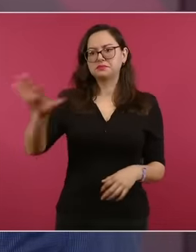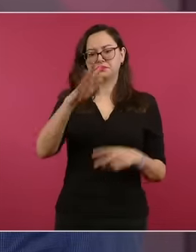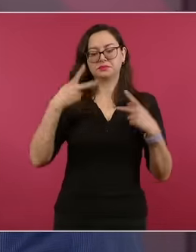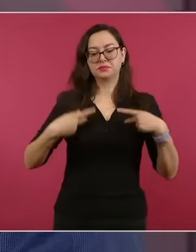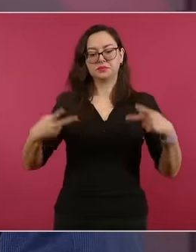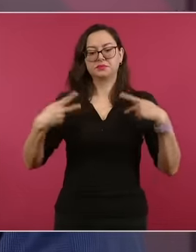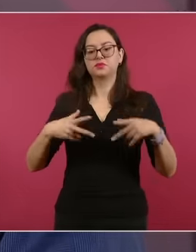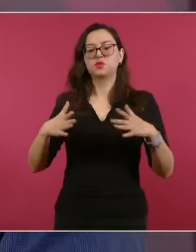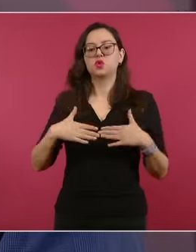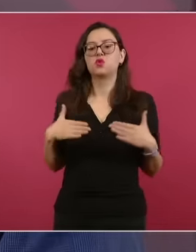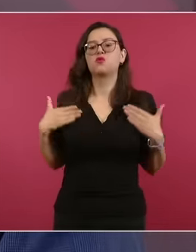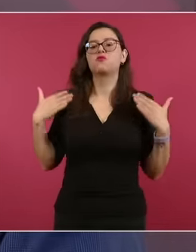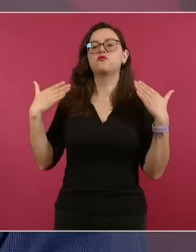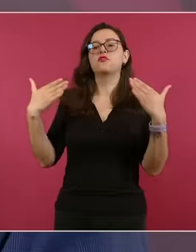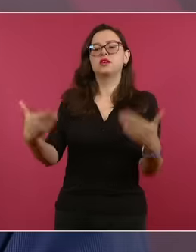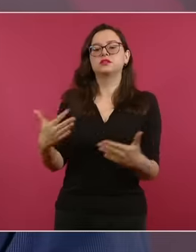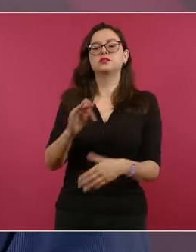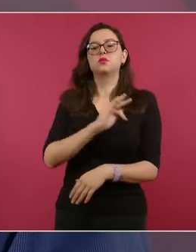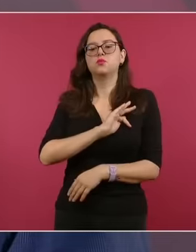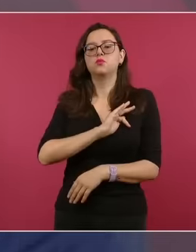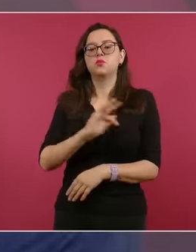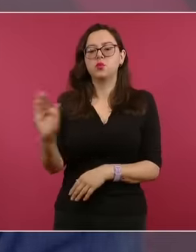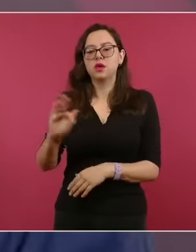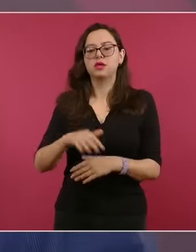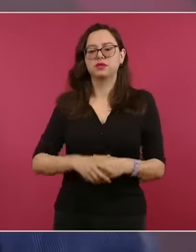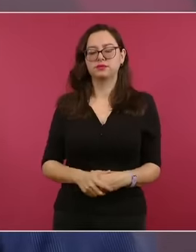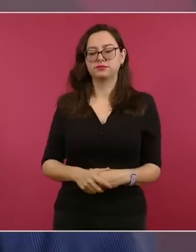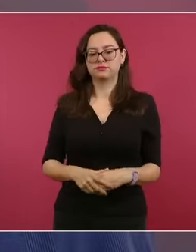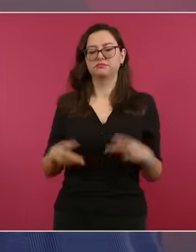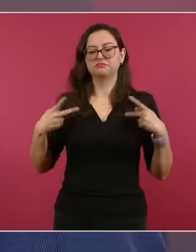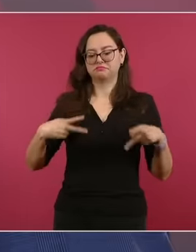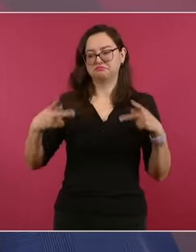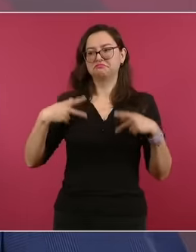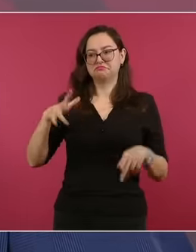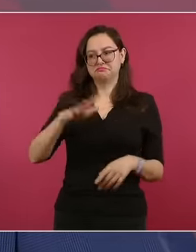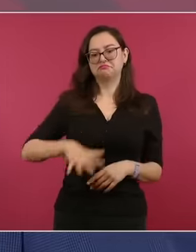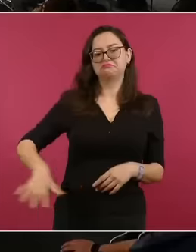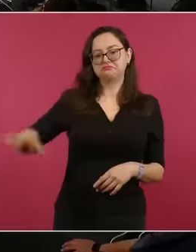en la gente, el pueblo es mucha pieza.